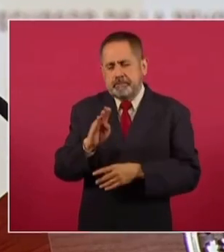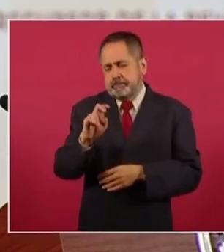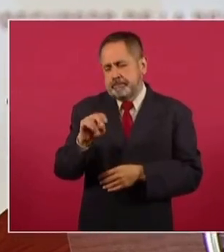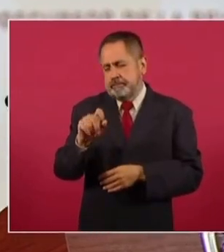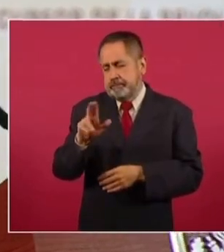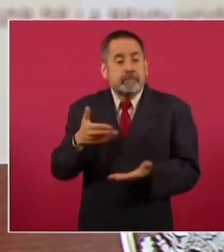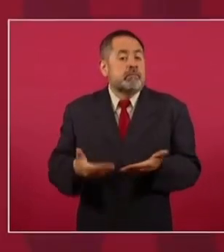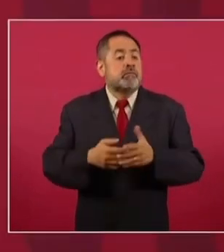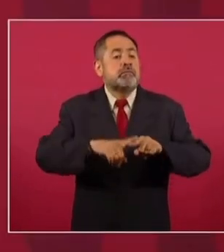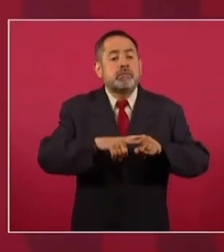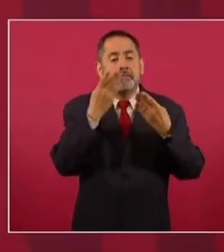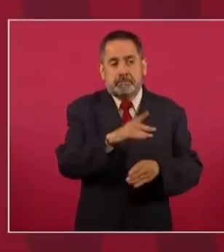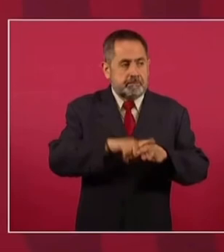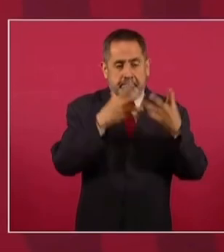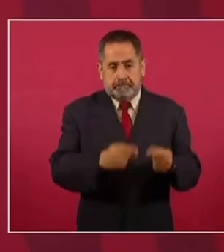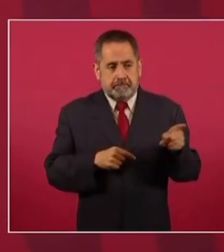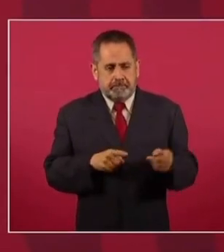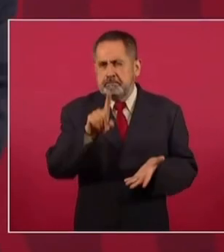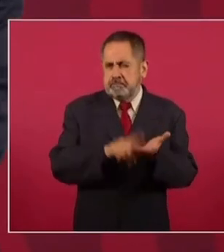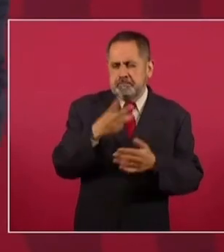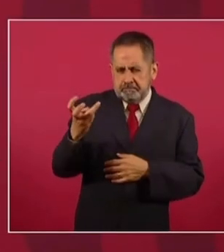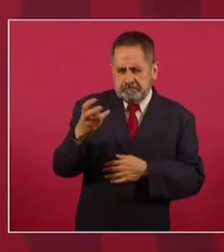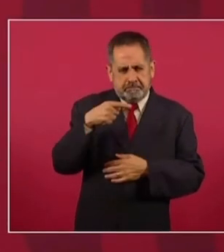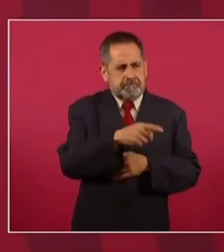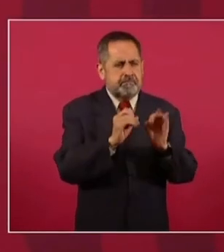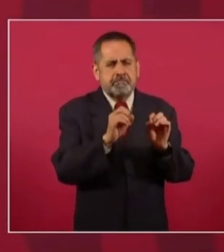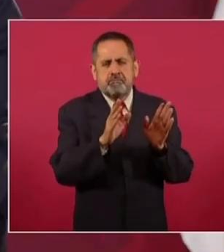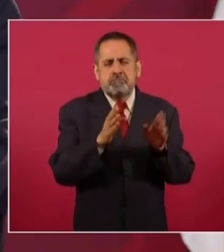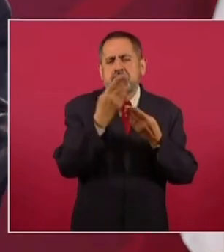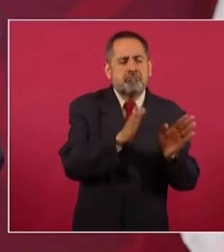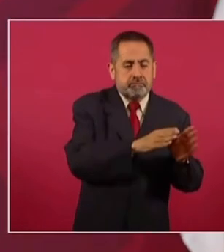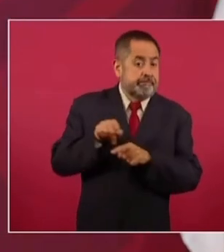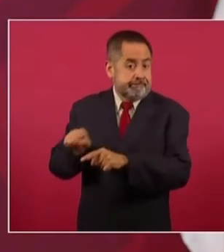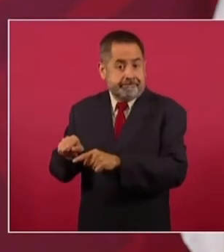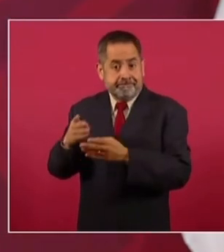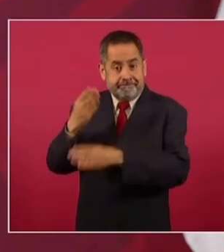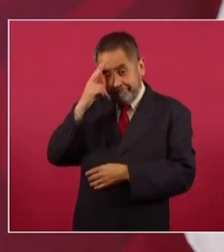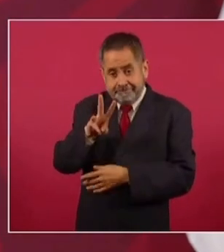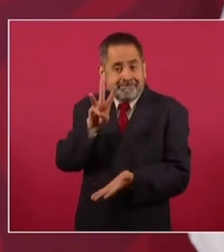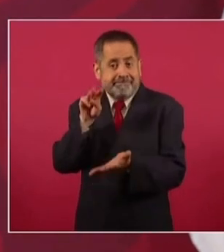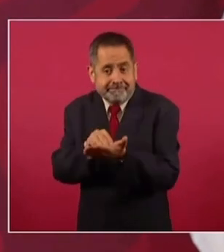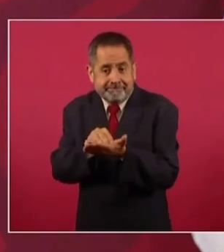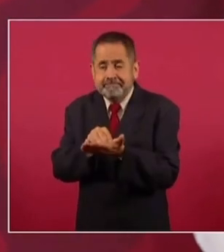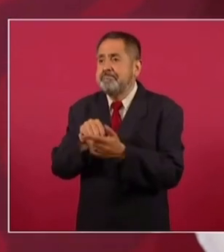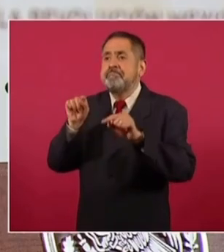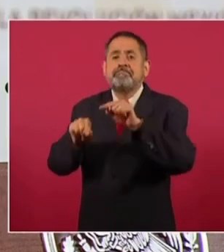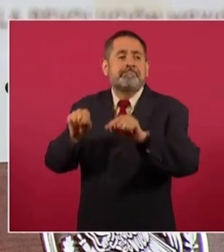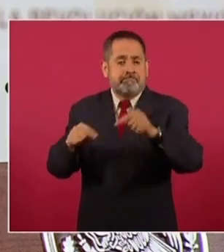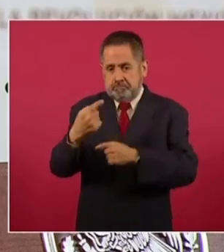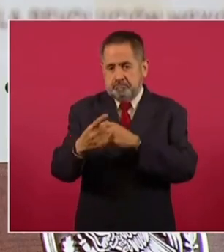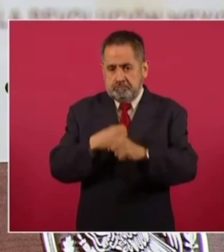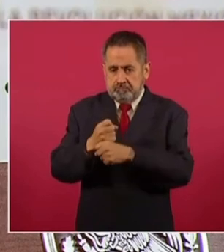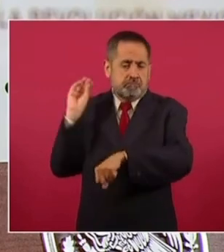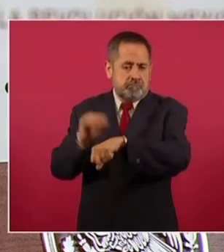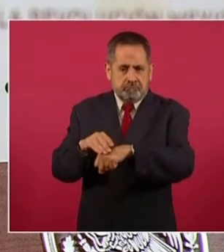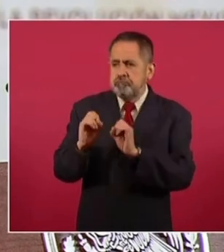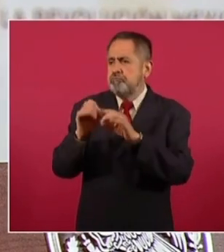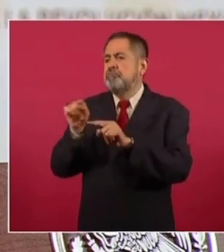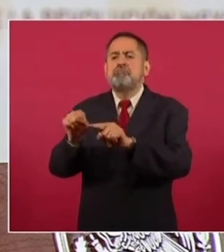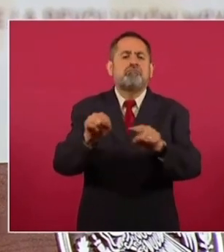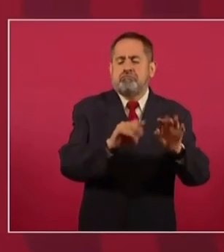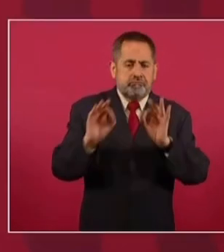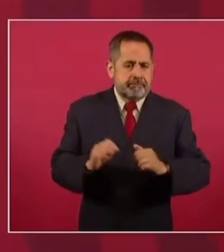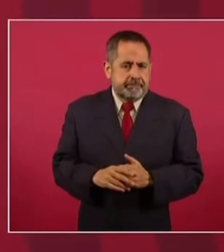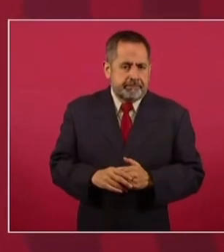sucursales tiene actualmente tiene 1.300. Y el Banco del Bienestar va a tener 3.000 el año próximo. La gente,